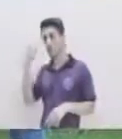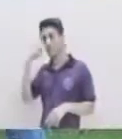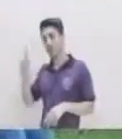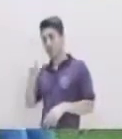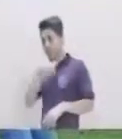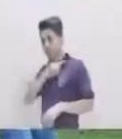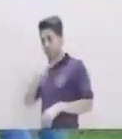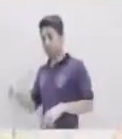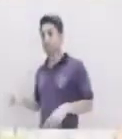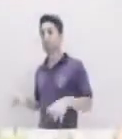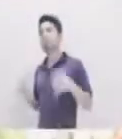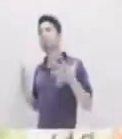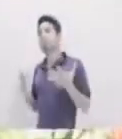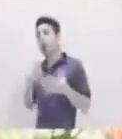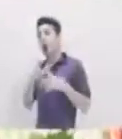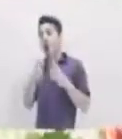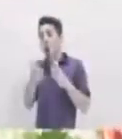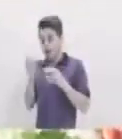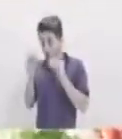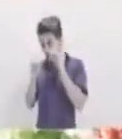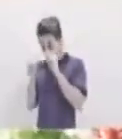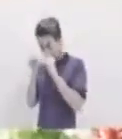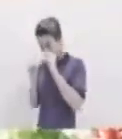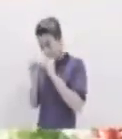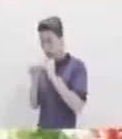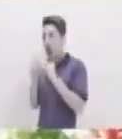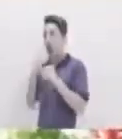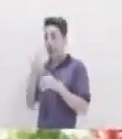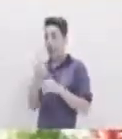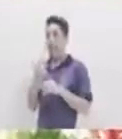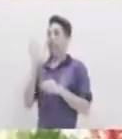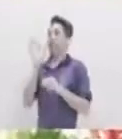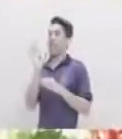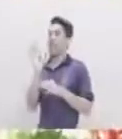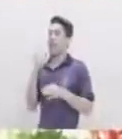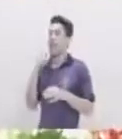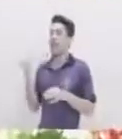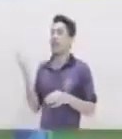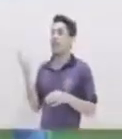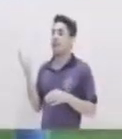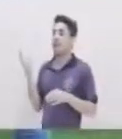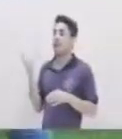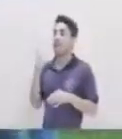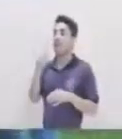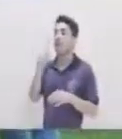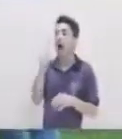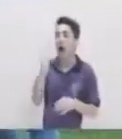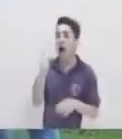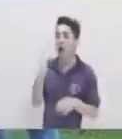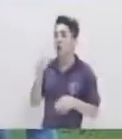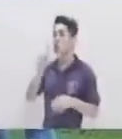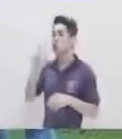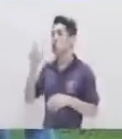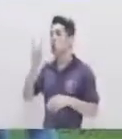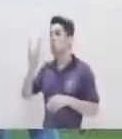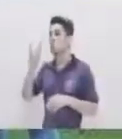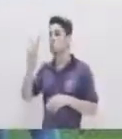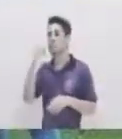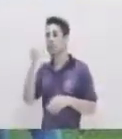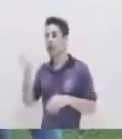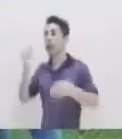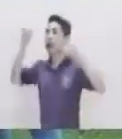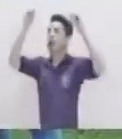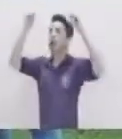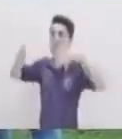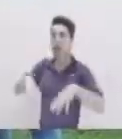Podría ser Que la lluvia caiga O algo así O llueve O llueve Mandato Llueve